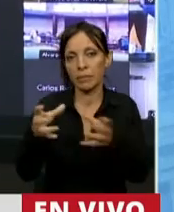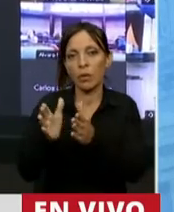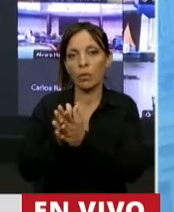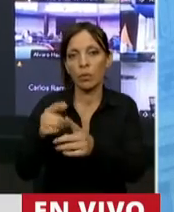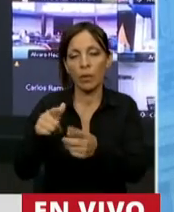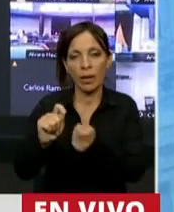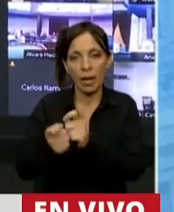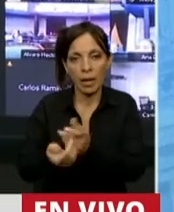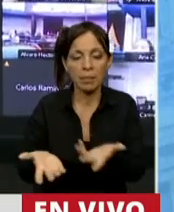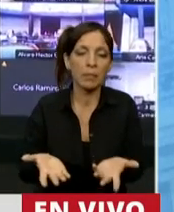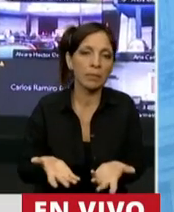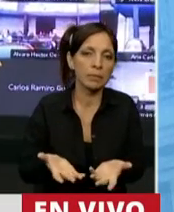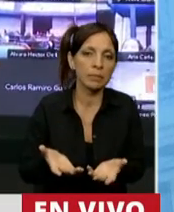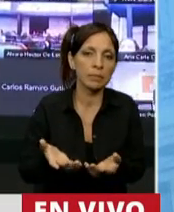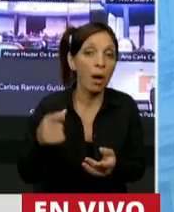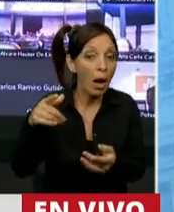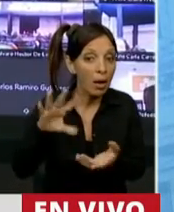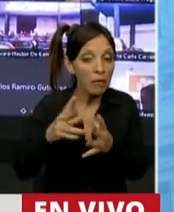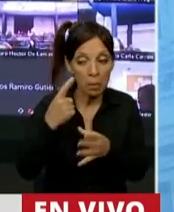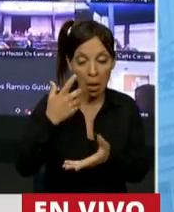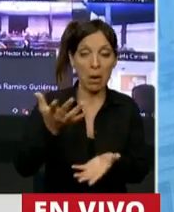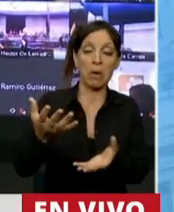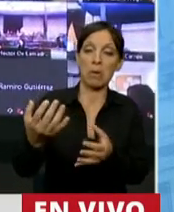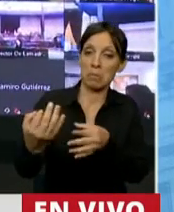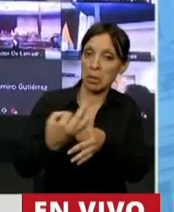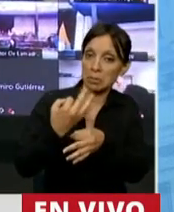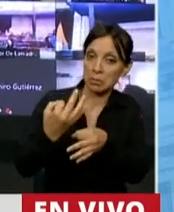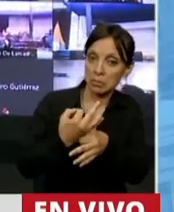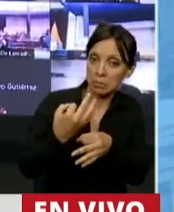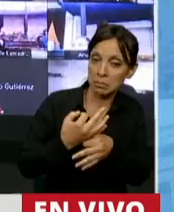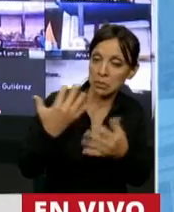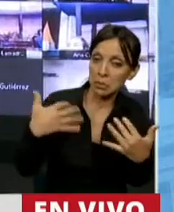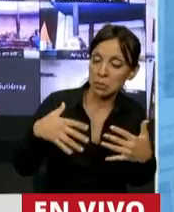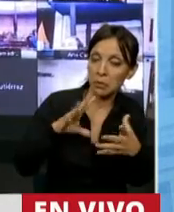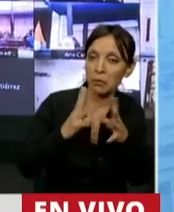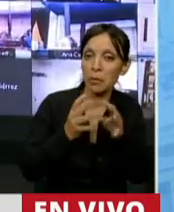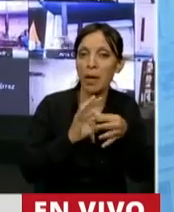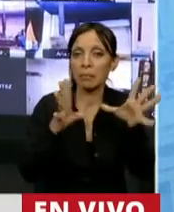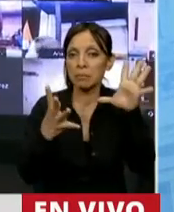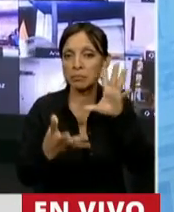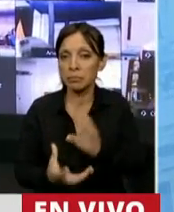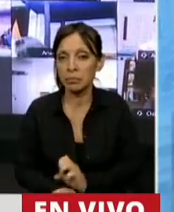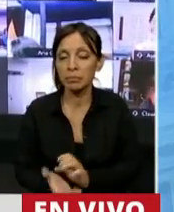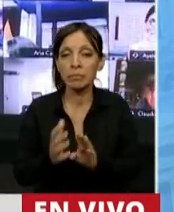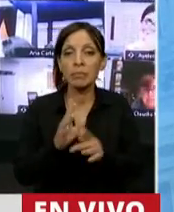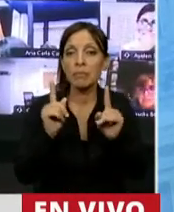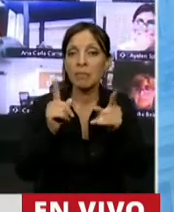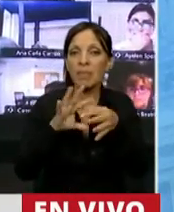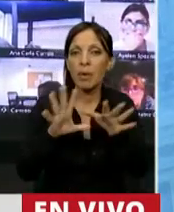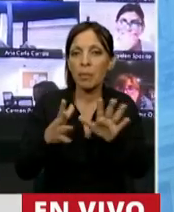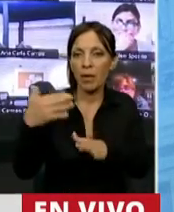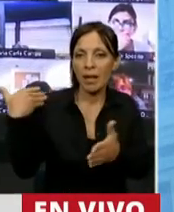el Cambio, que nos están dando una cátedra, una cátedra de cómo degradar la democracia, que durante 4 años,